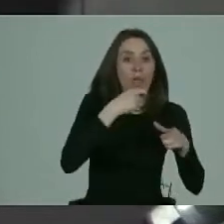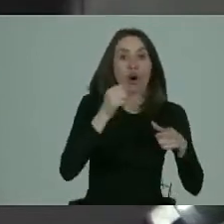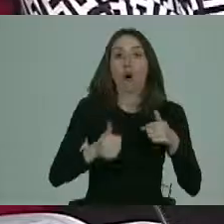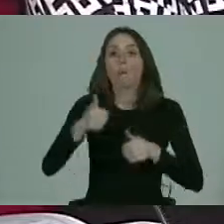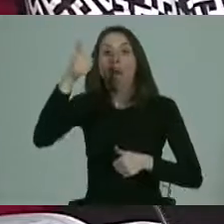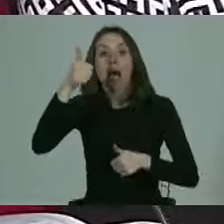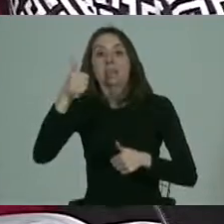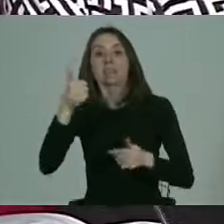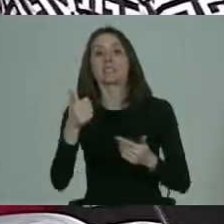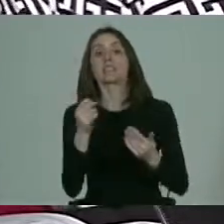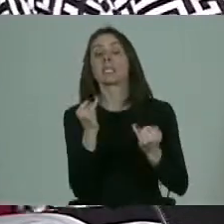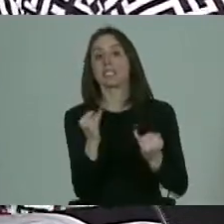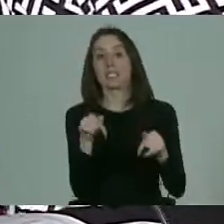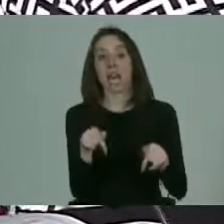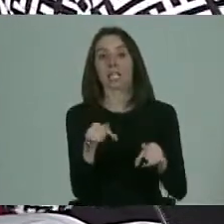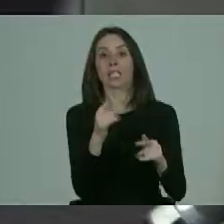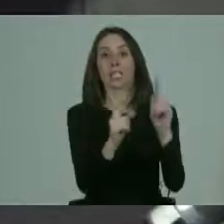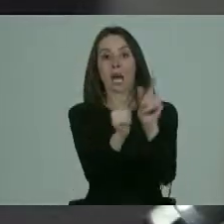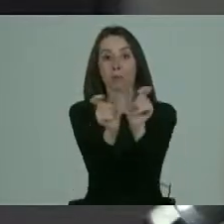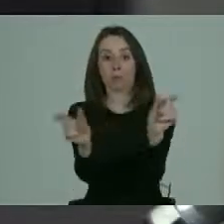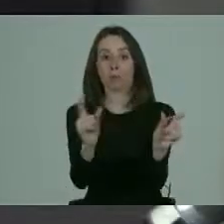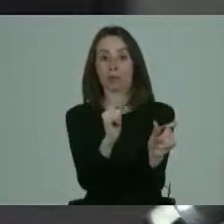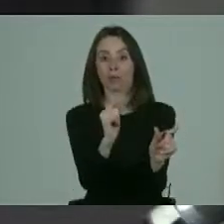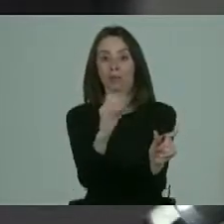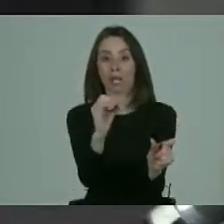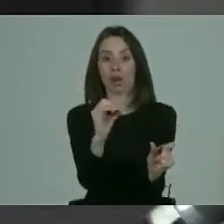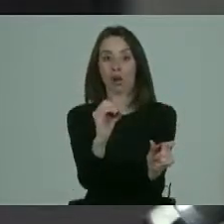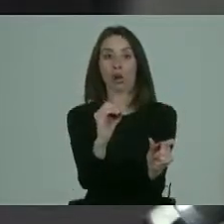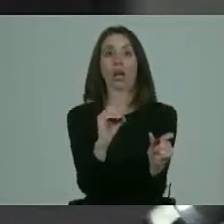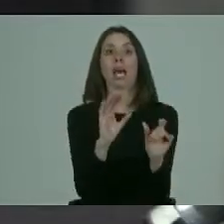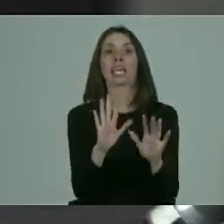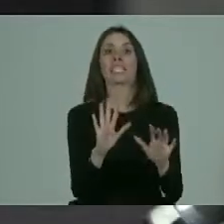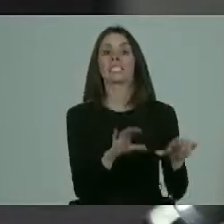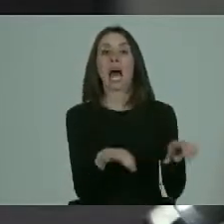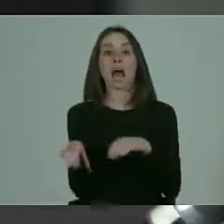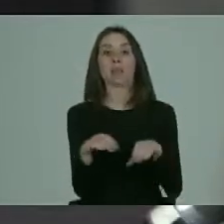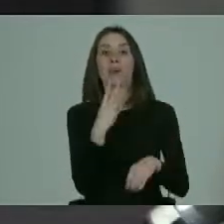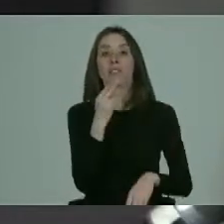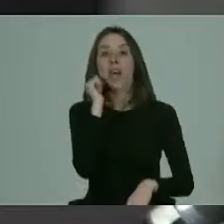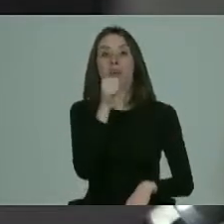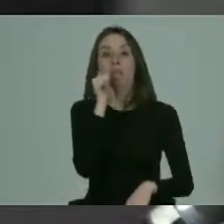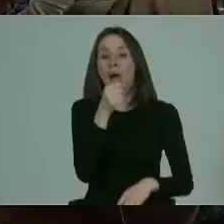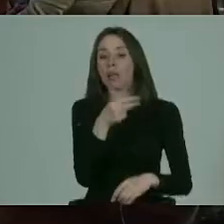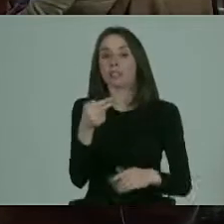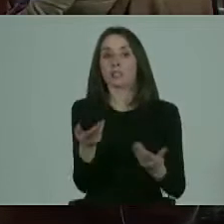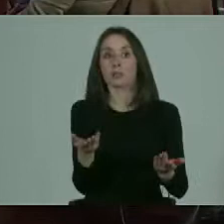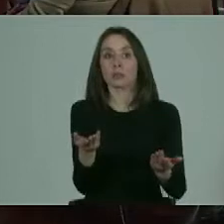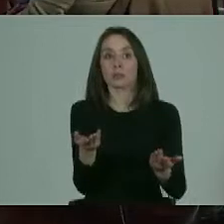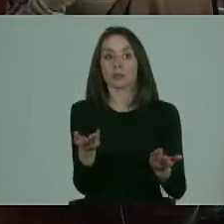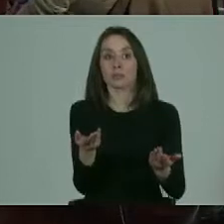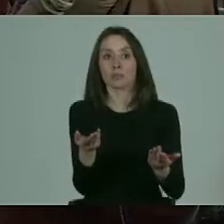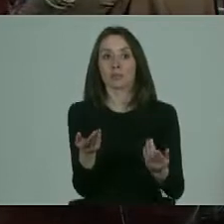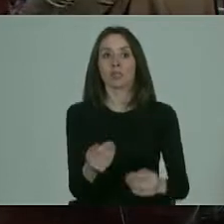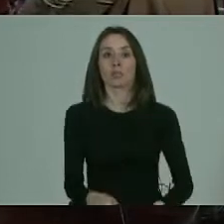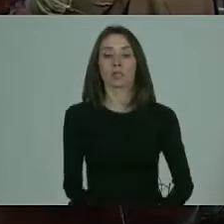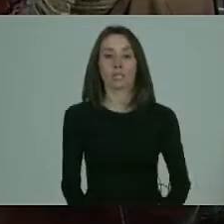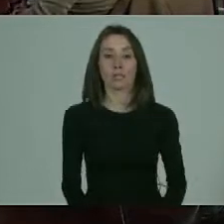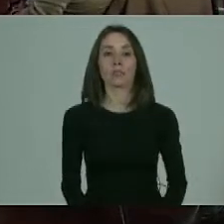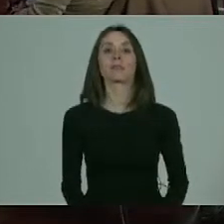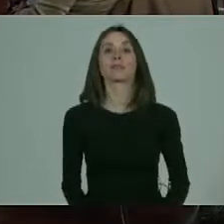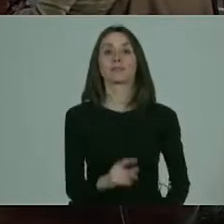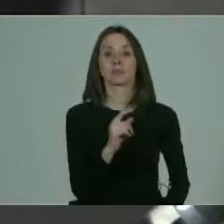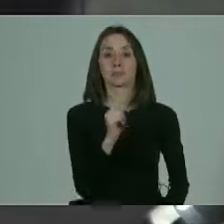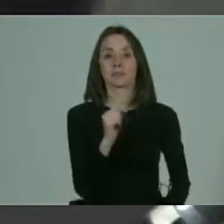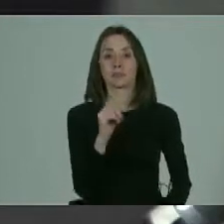dentro de la, si hay aquí algún terapia ocupacional es una actividad de la vida diaria, es una BD, como se le llama terapia